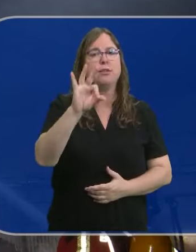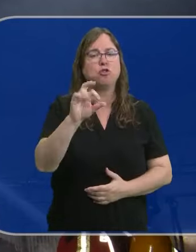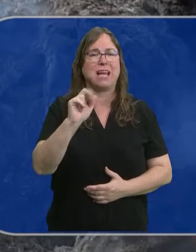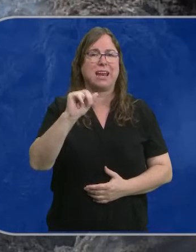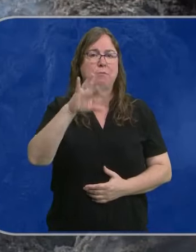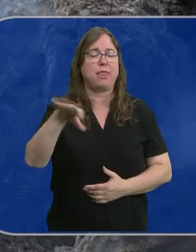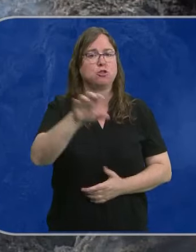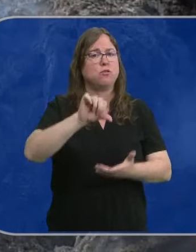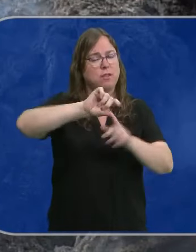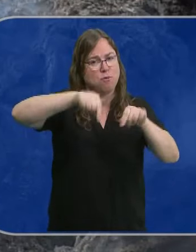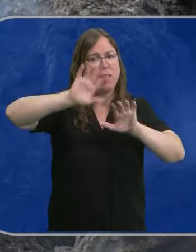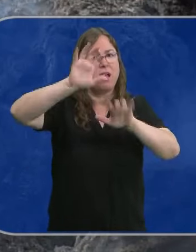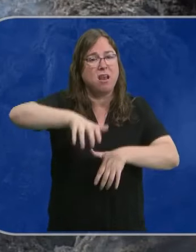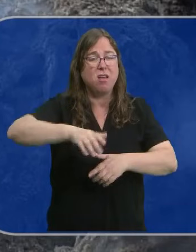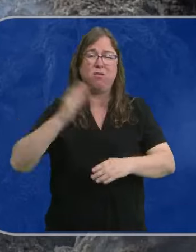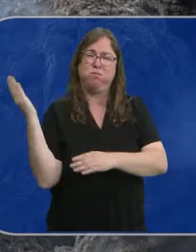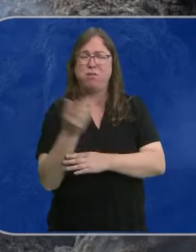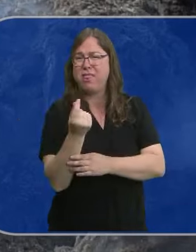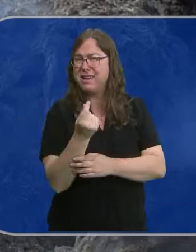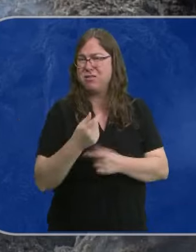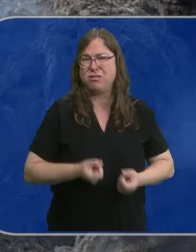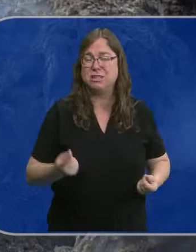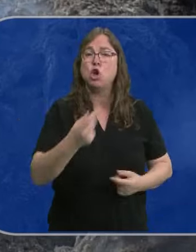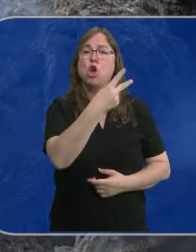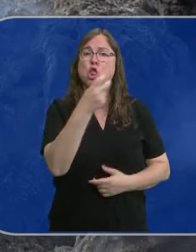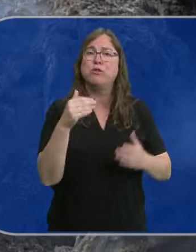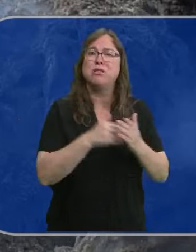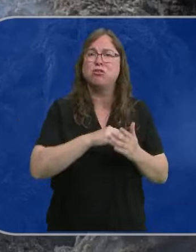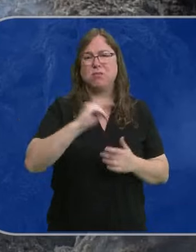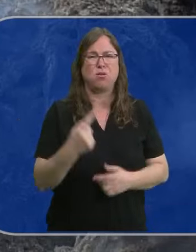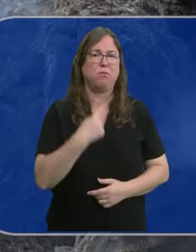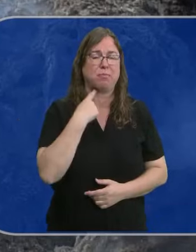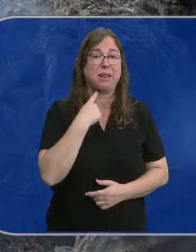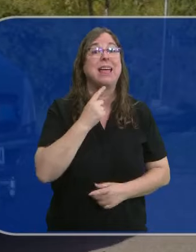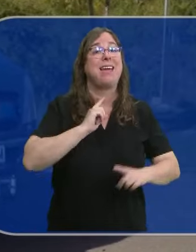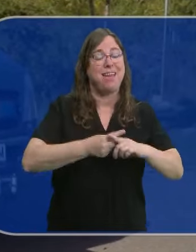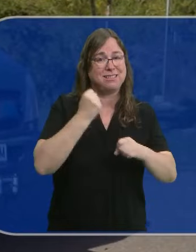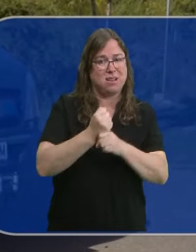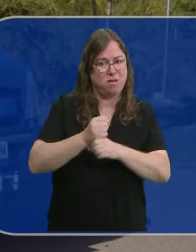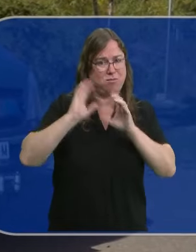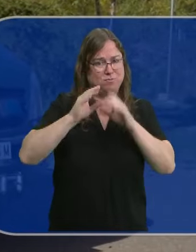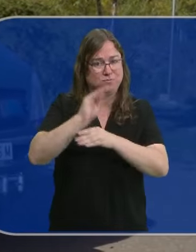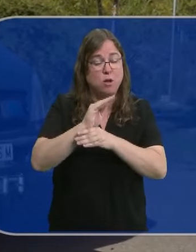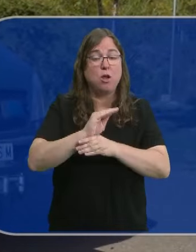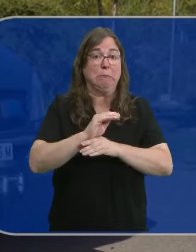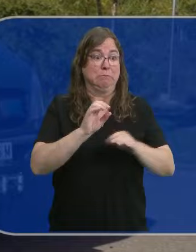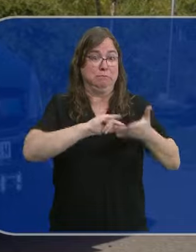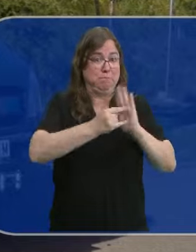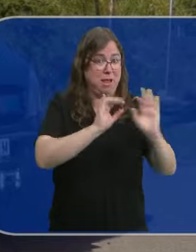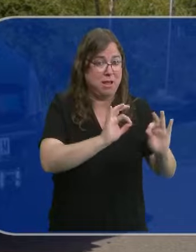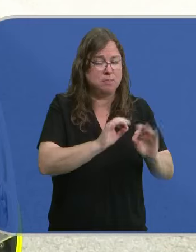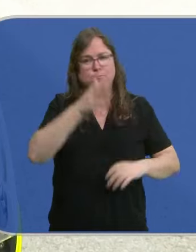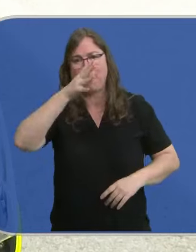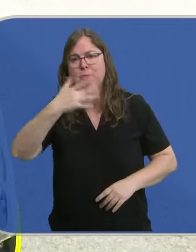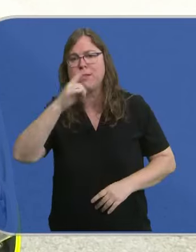León. Causó daños de más de 200.000 euros. El detenido es un ex trabajador de una explotación ganadera. La operación INVAR se inició tras la